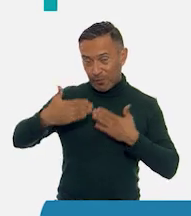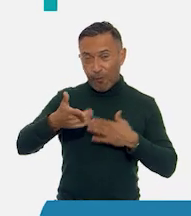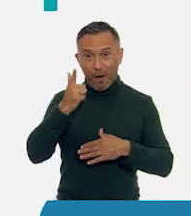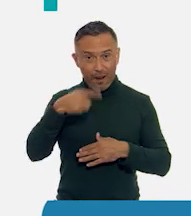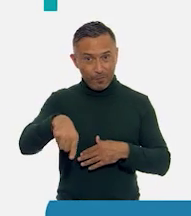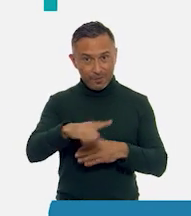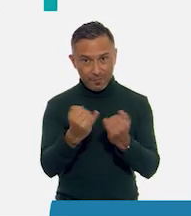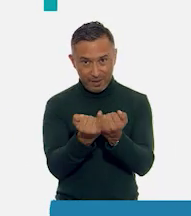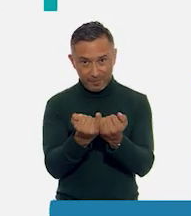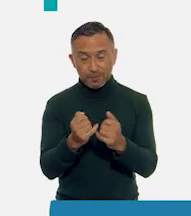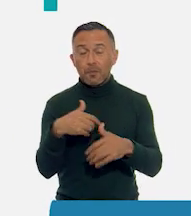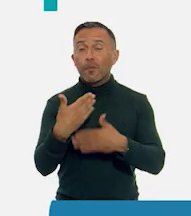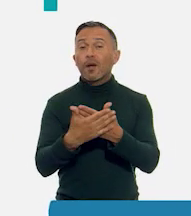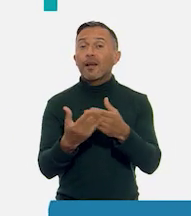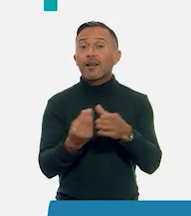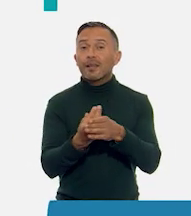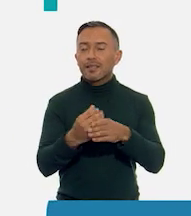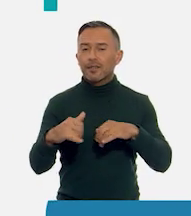A continuación, geografía.